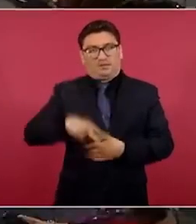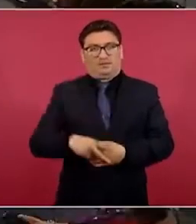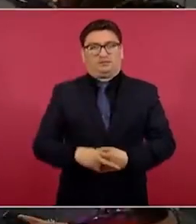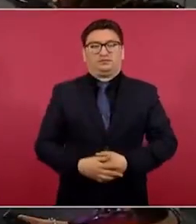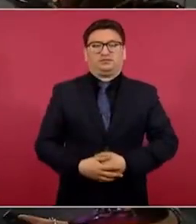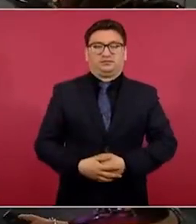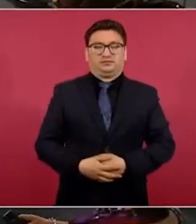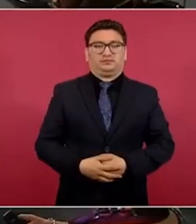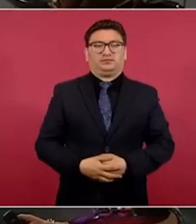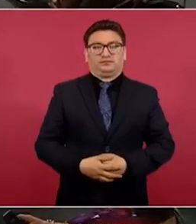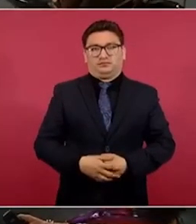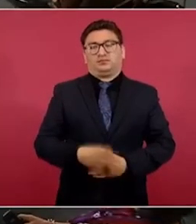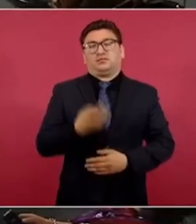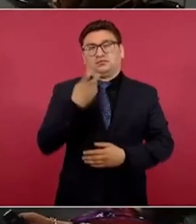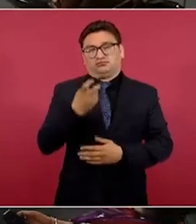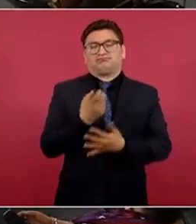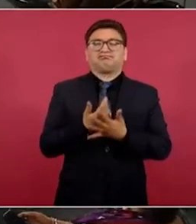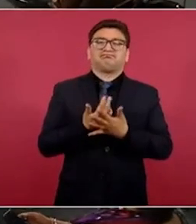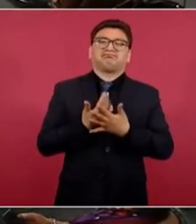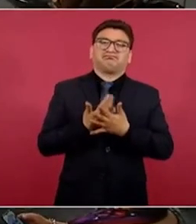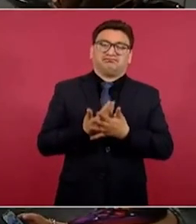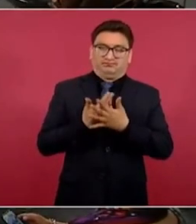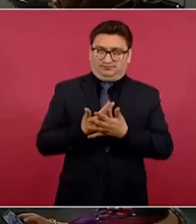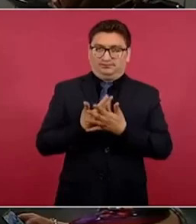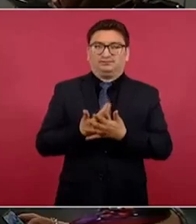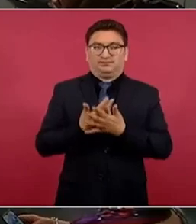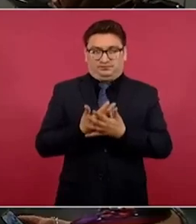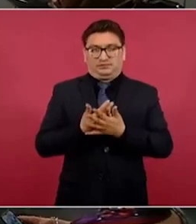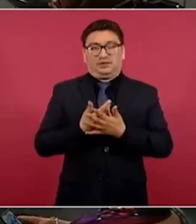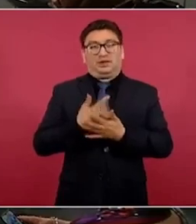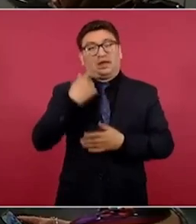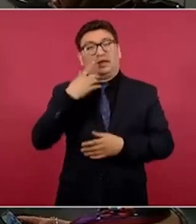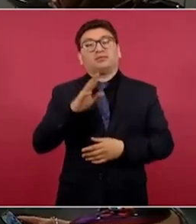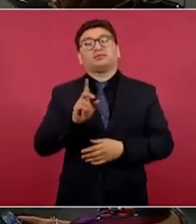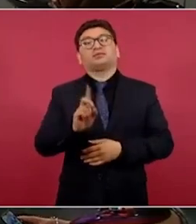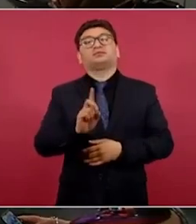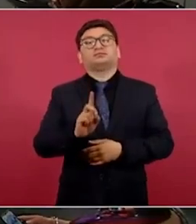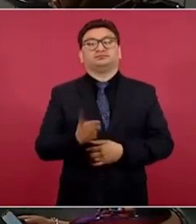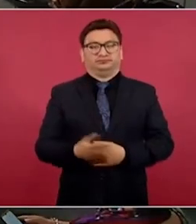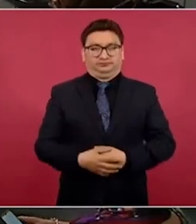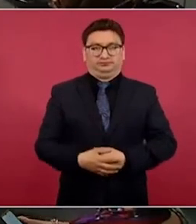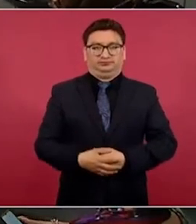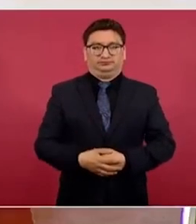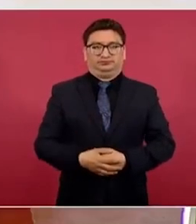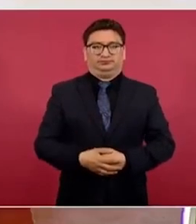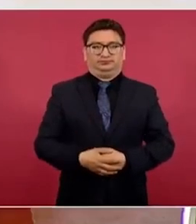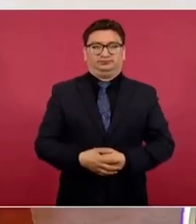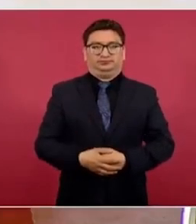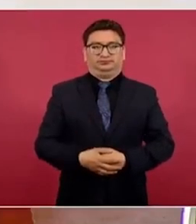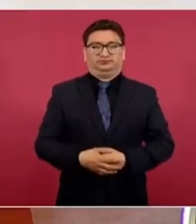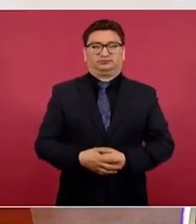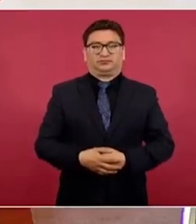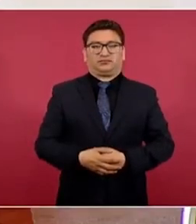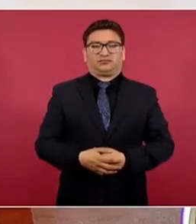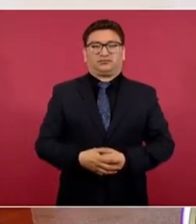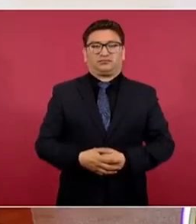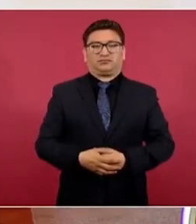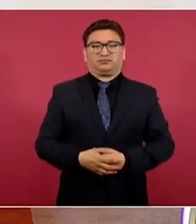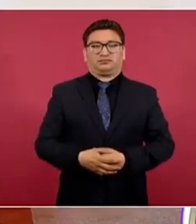Entonces, vamos a esperar el domingo y de inmediato